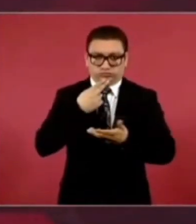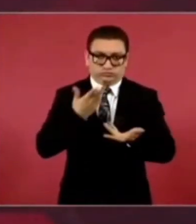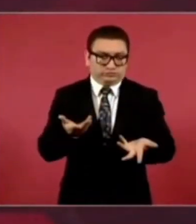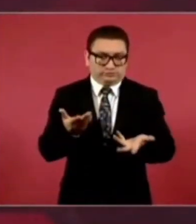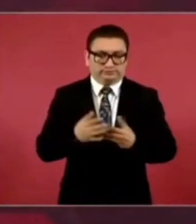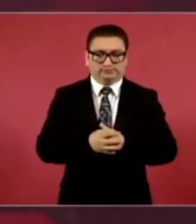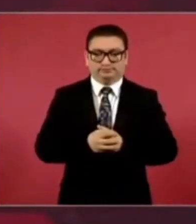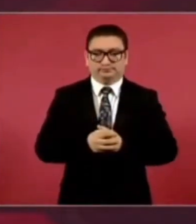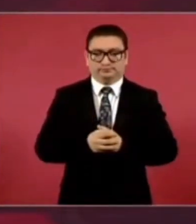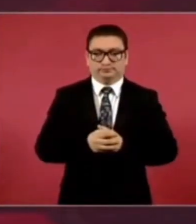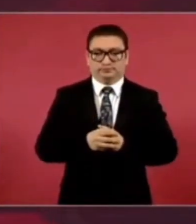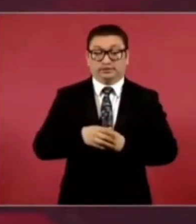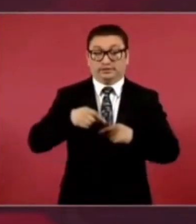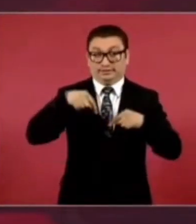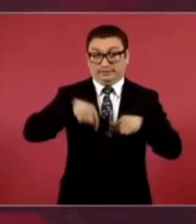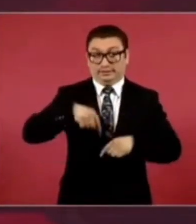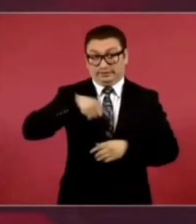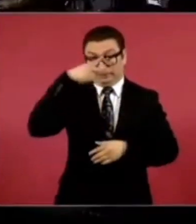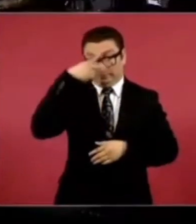aquí fue